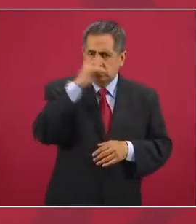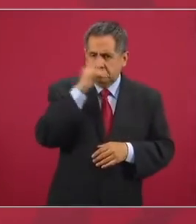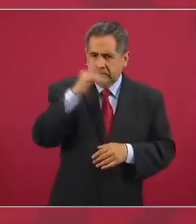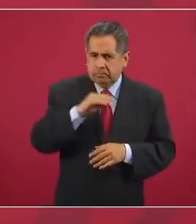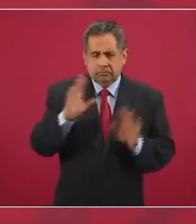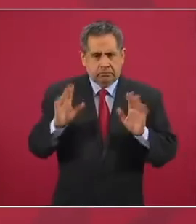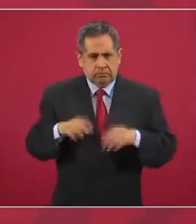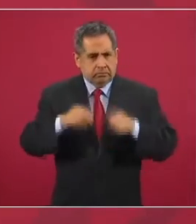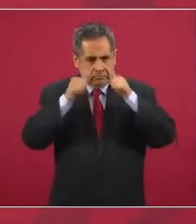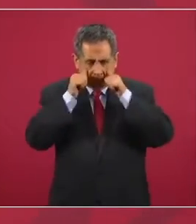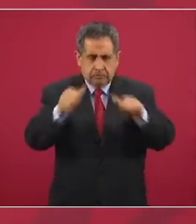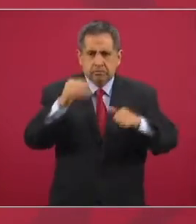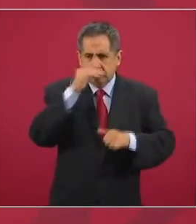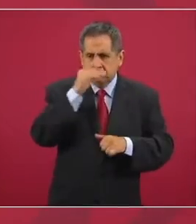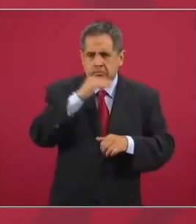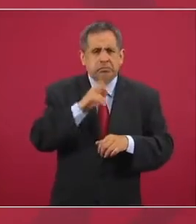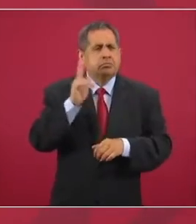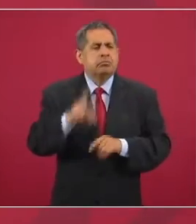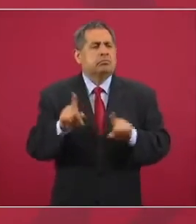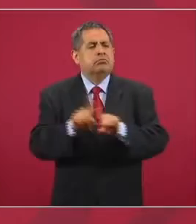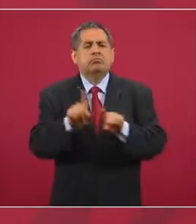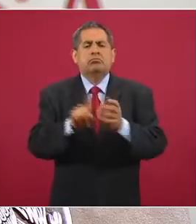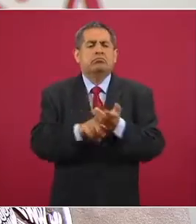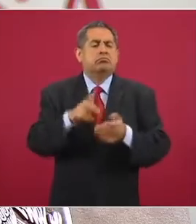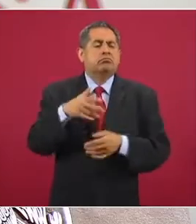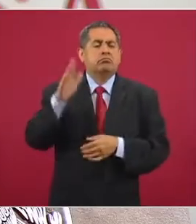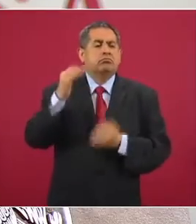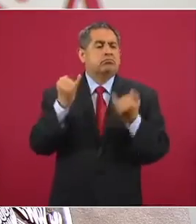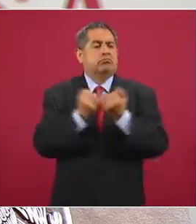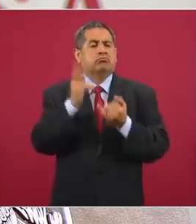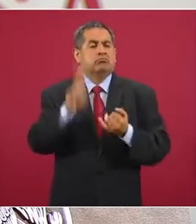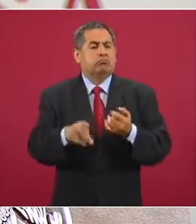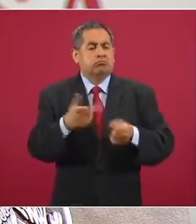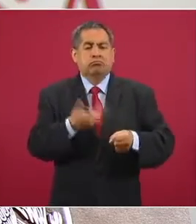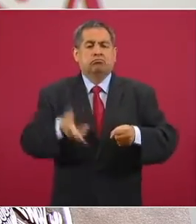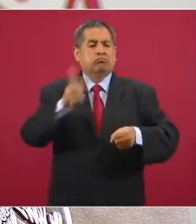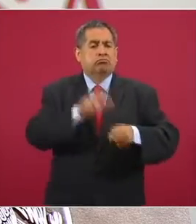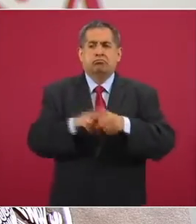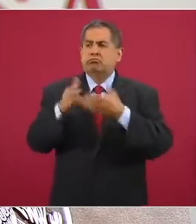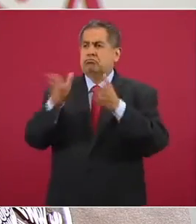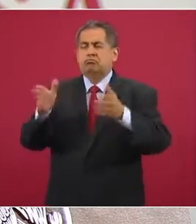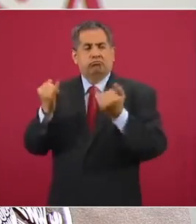sería atención gratuita como si fuese un hospital público.